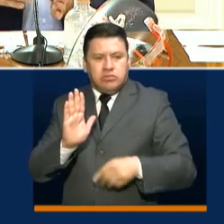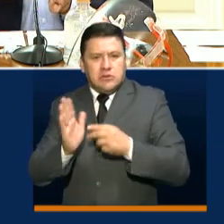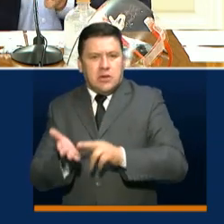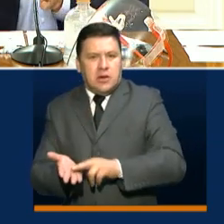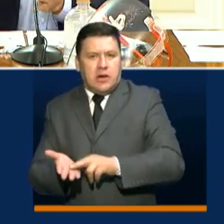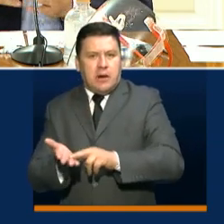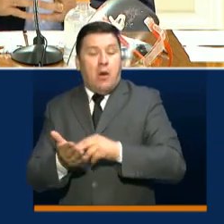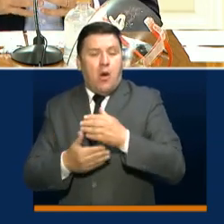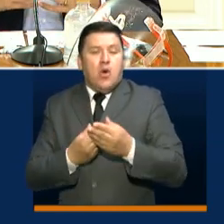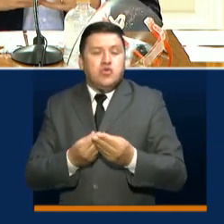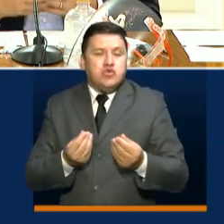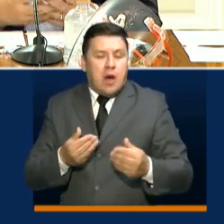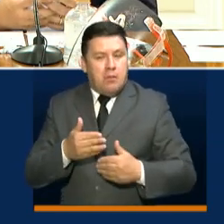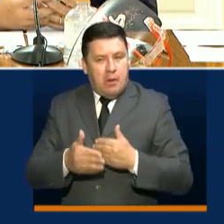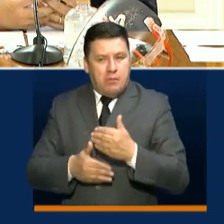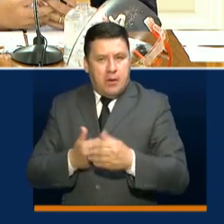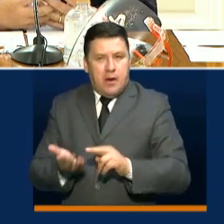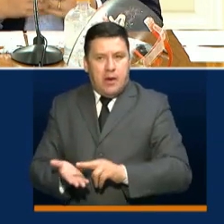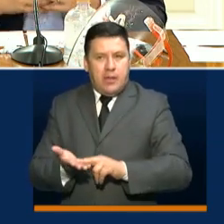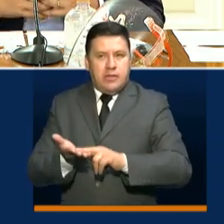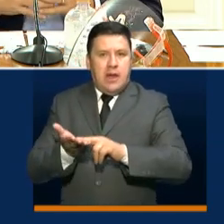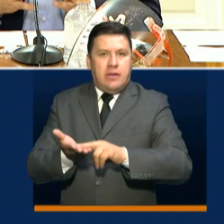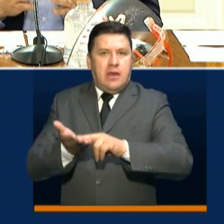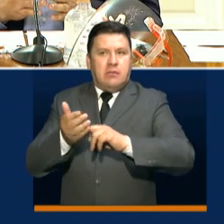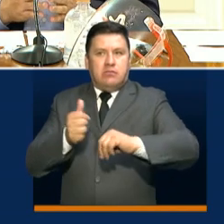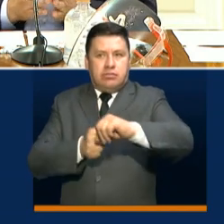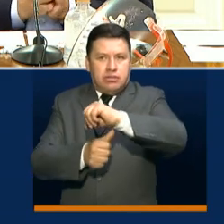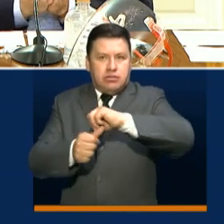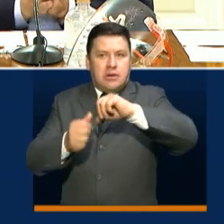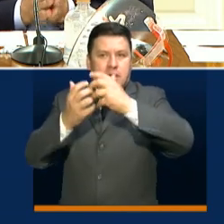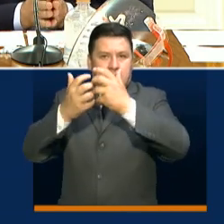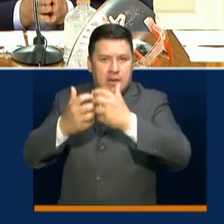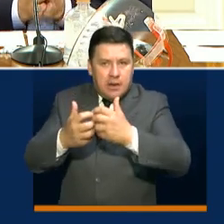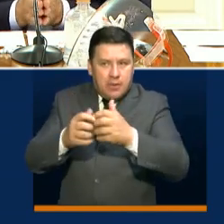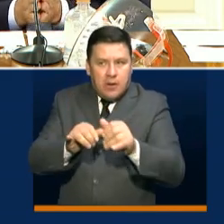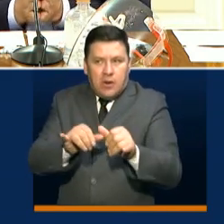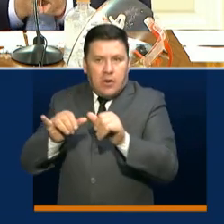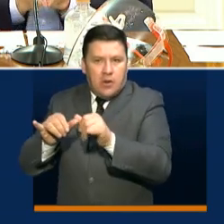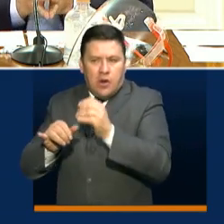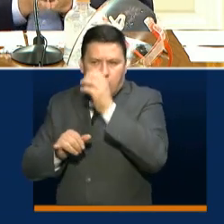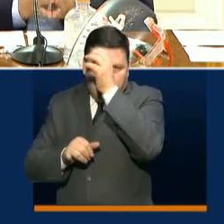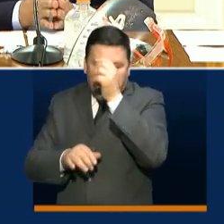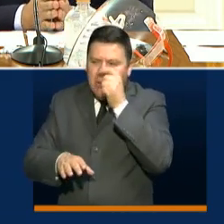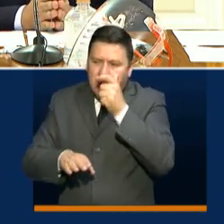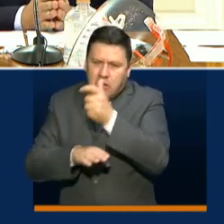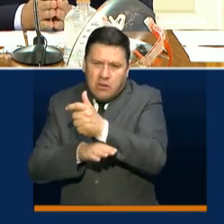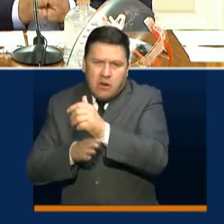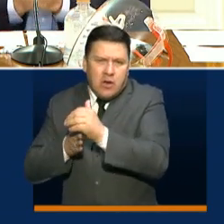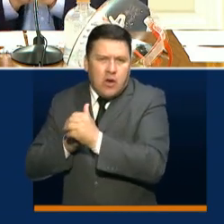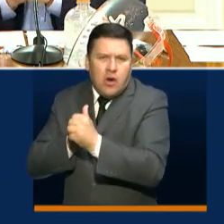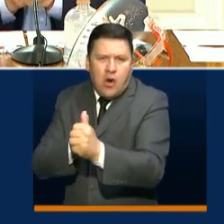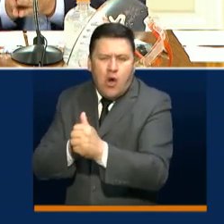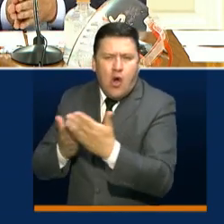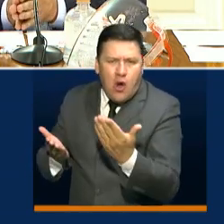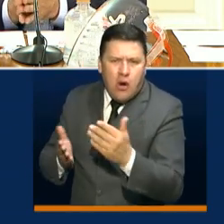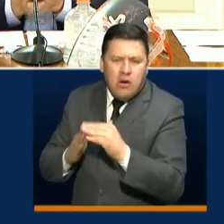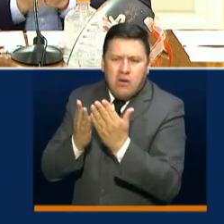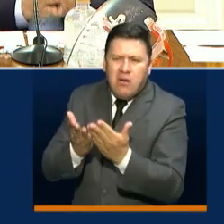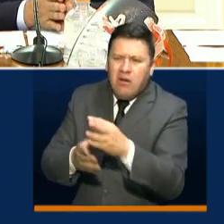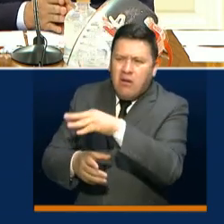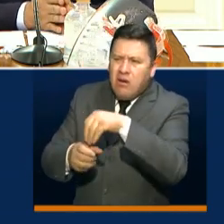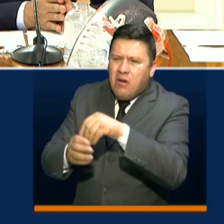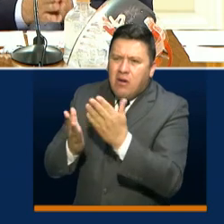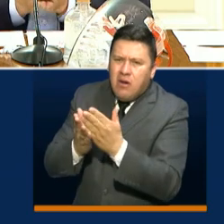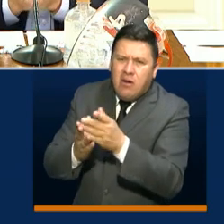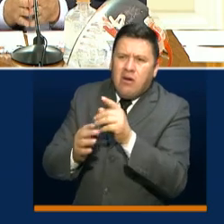recuperando paulatinamente vida productiva, también se haga con un gran concepto de monitoreo y seguimiento a los casos